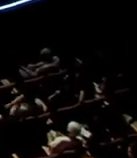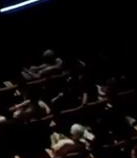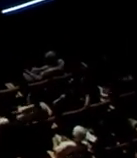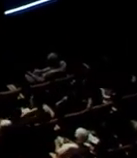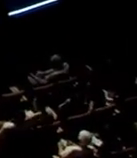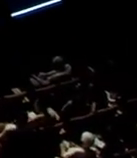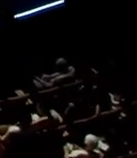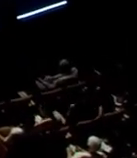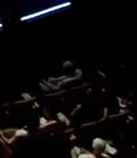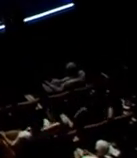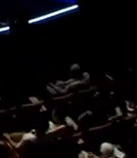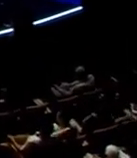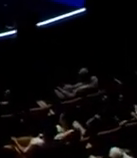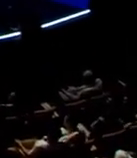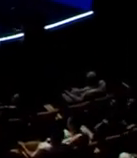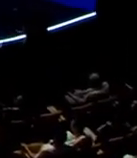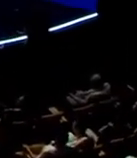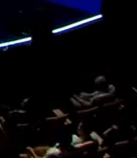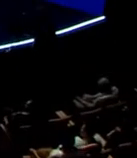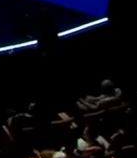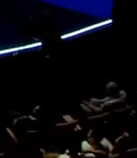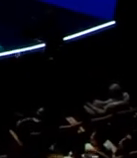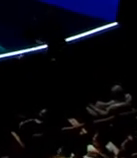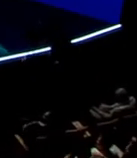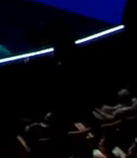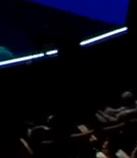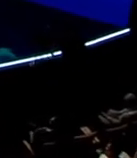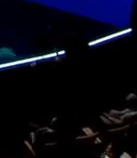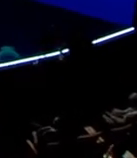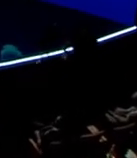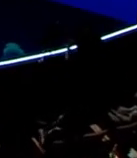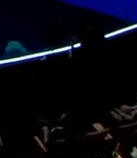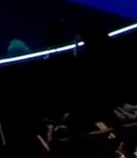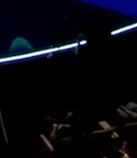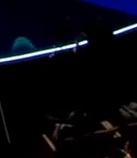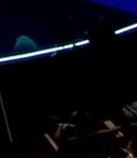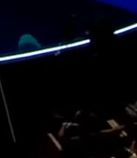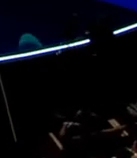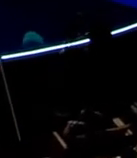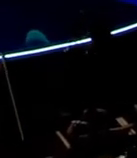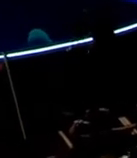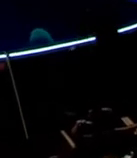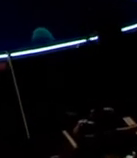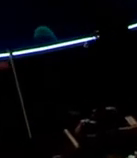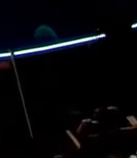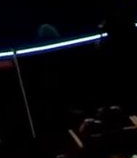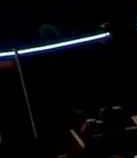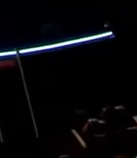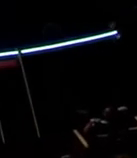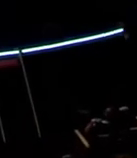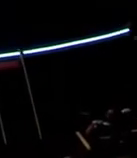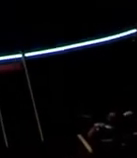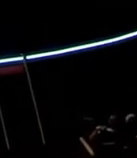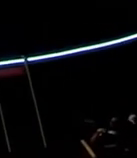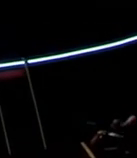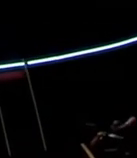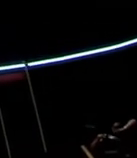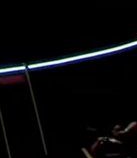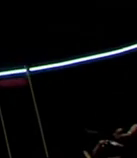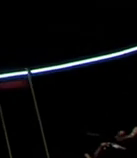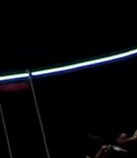cuidado. Desde la ciencia, divulga conceptos y teorías de un modo lúdico y poético. Su producción se centra en